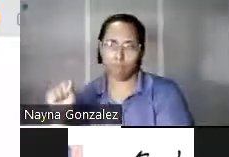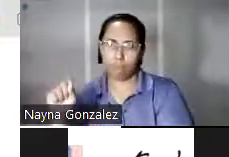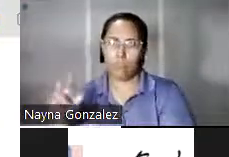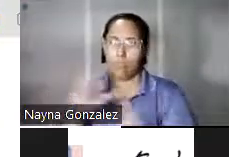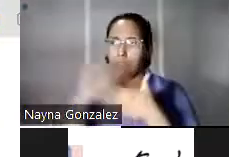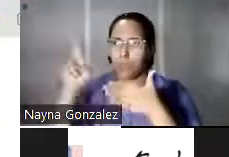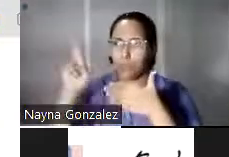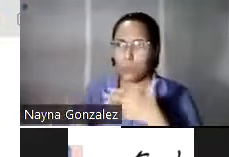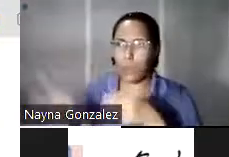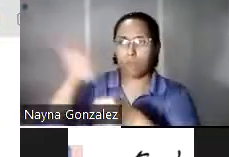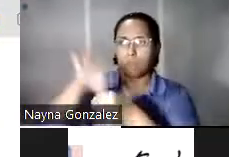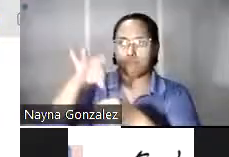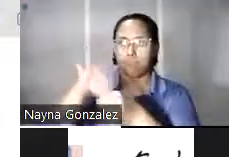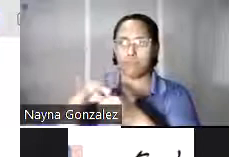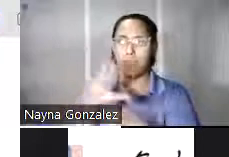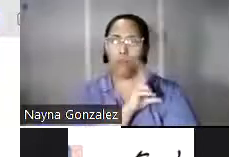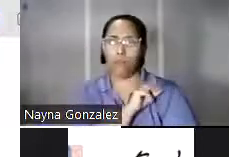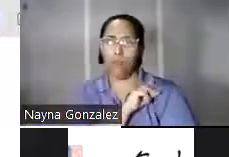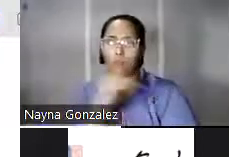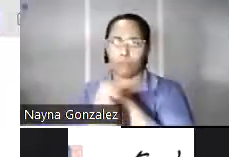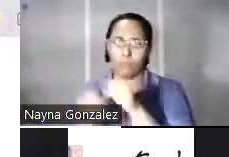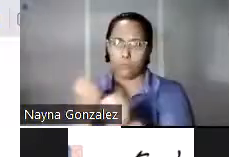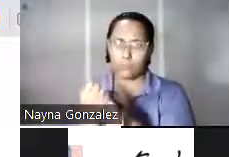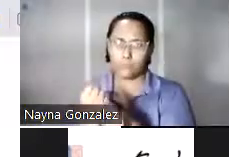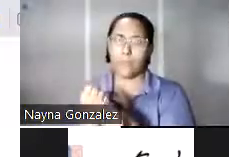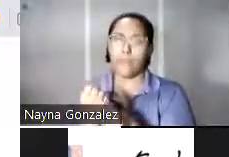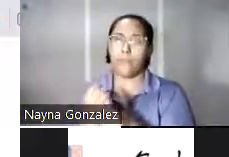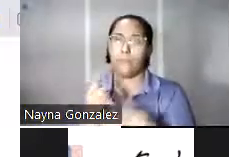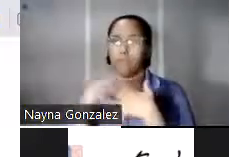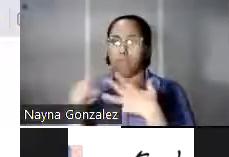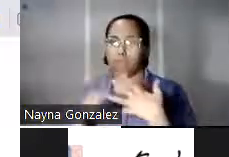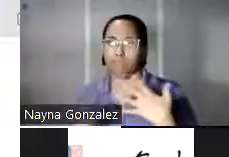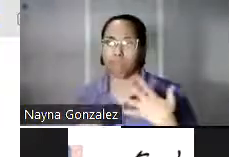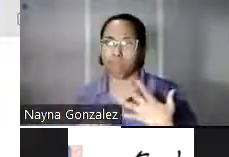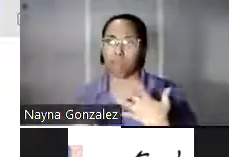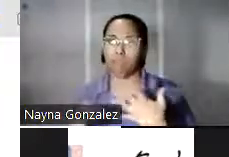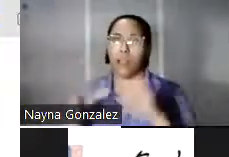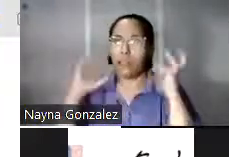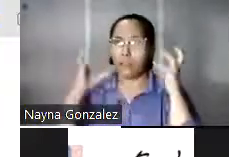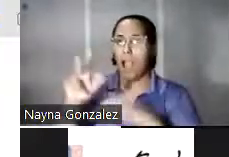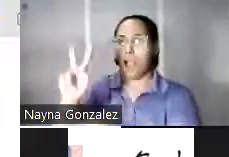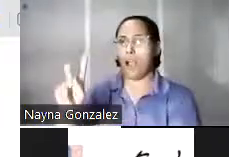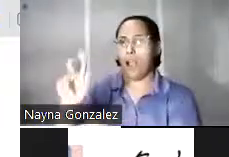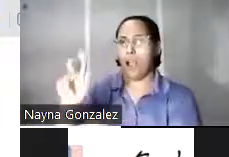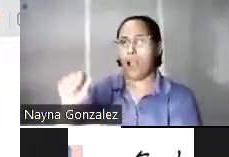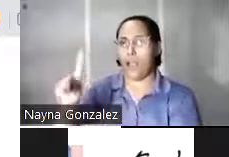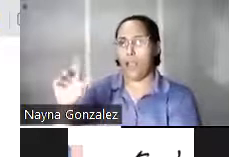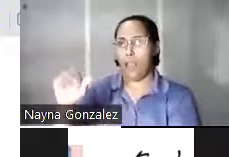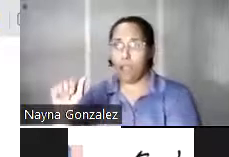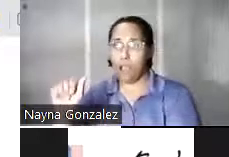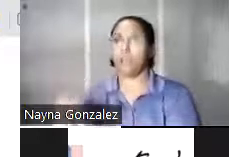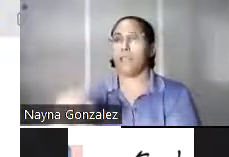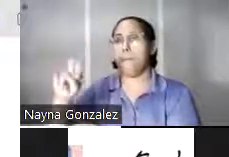electorales de noviembre de ese año a través de la emisora KDKA de Pittsburgh, Pensilvania.